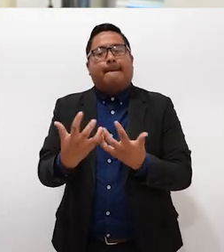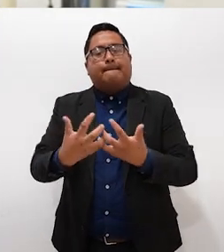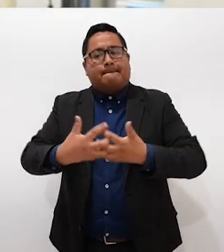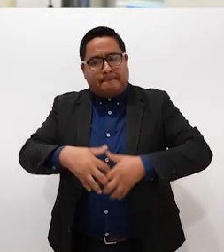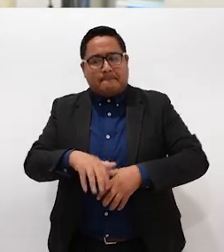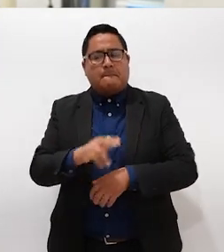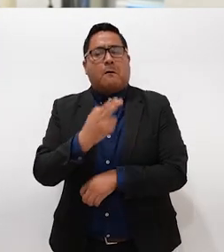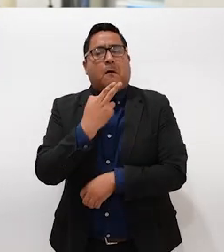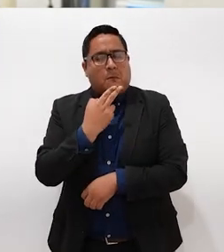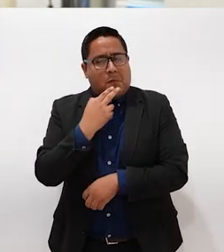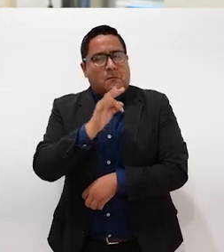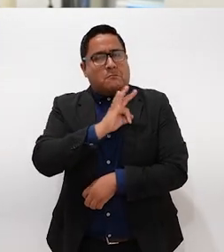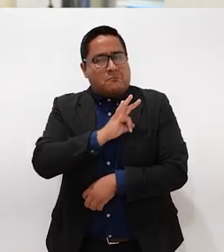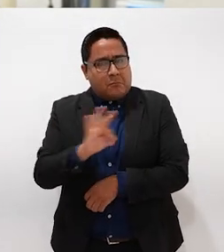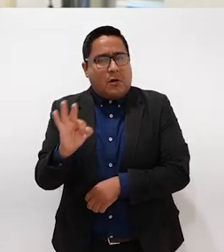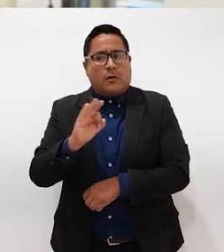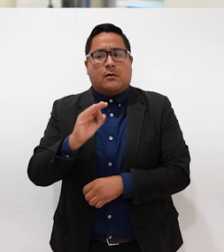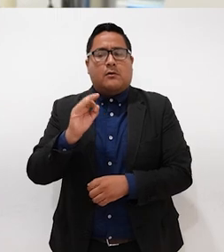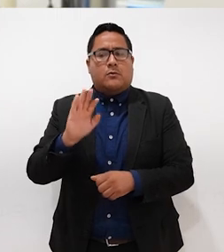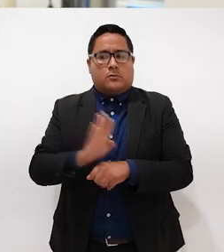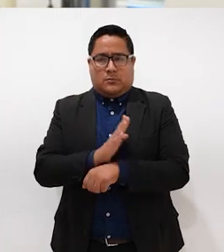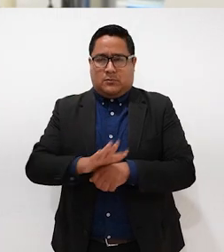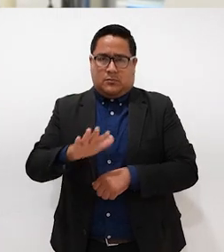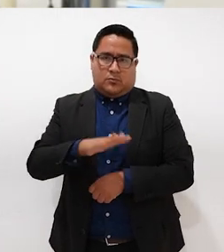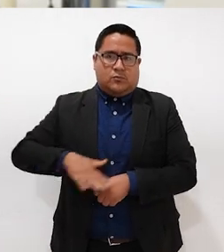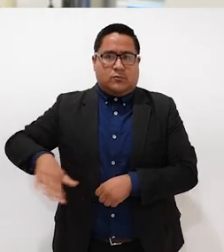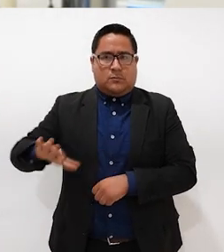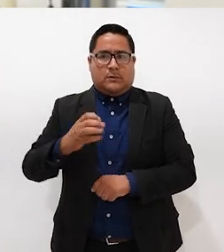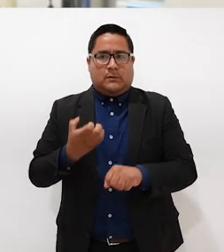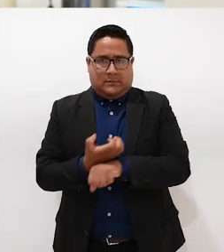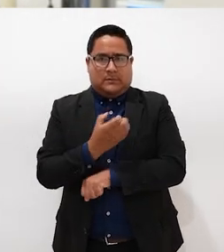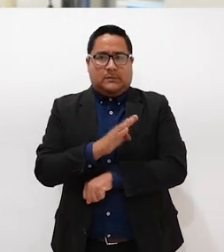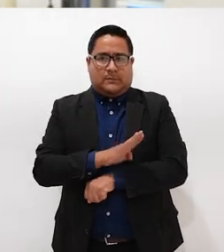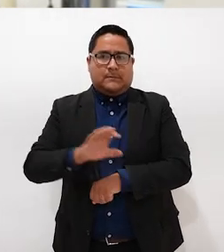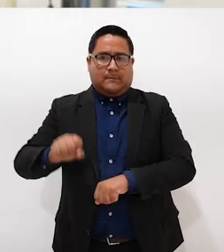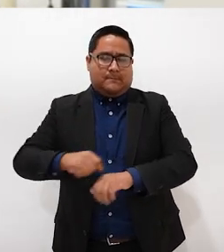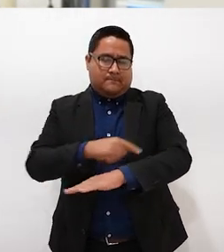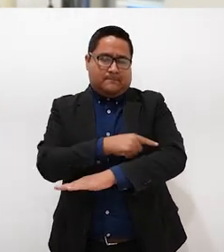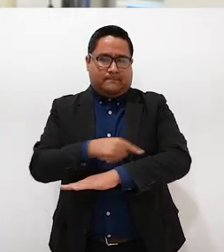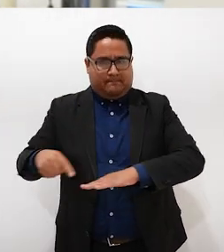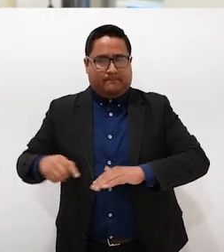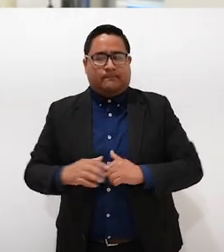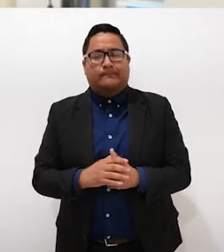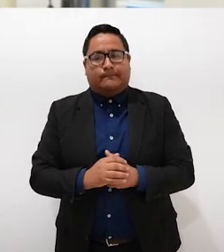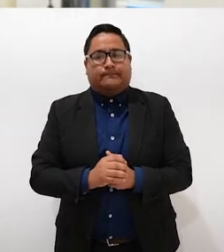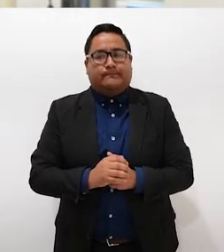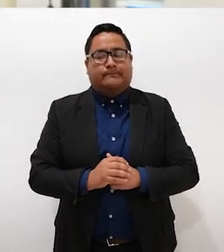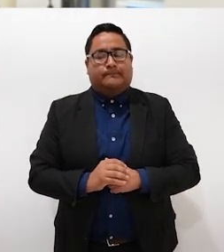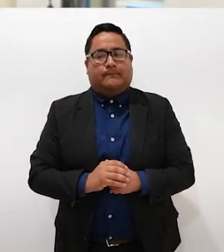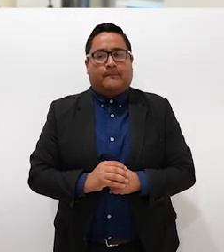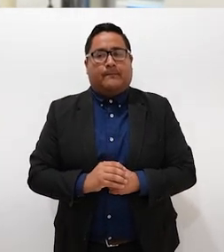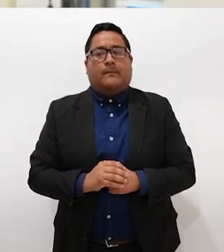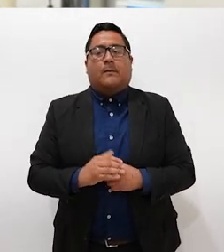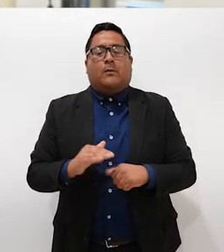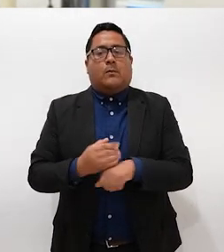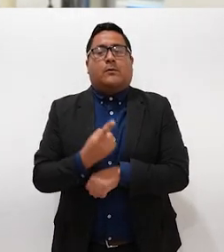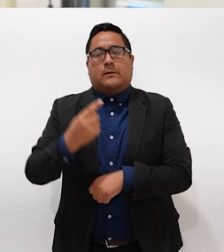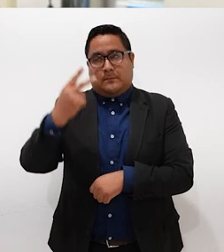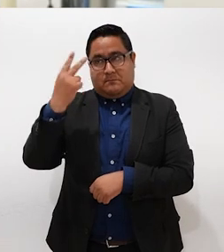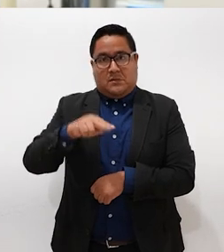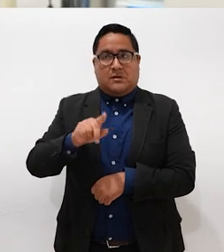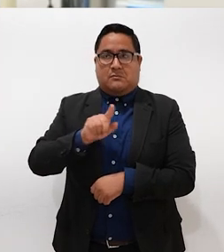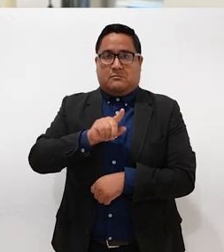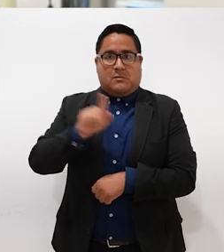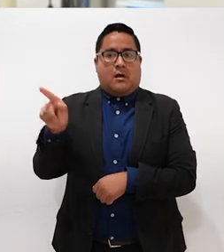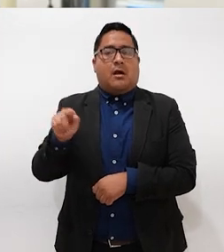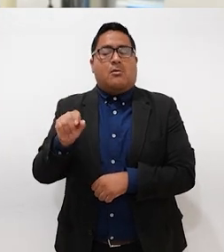y que sea funcional para todo el Estado de nuestra península de Baja California Sur, ya que a nivel nacional